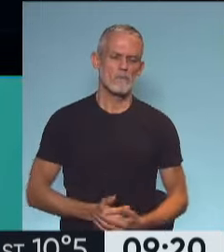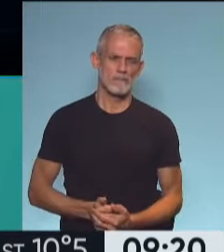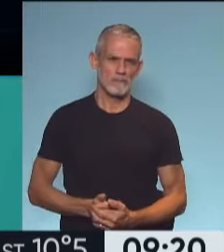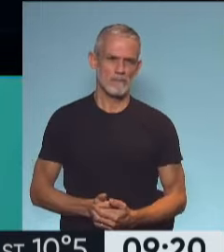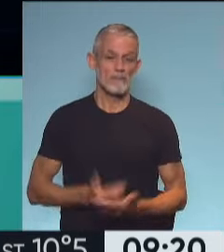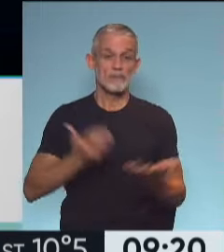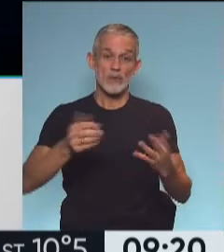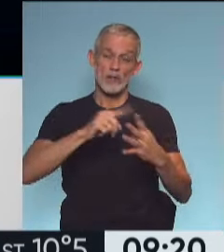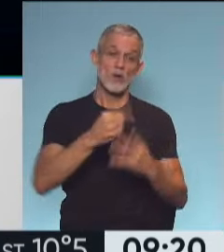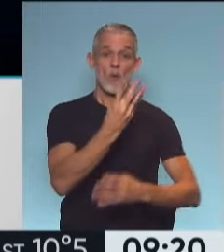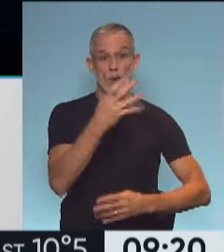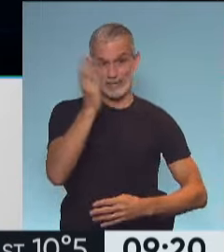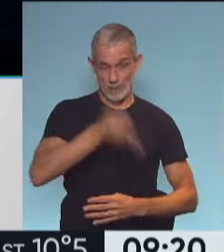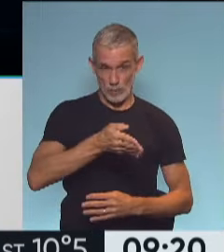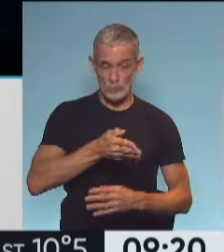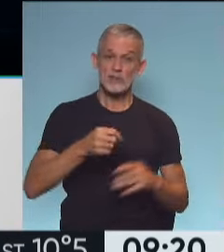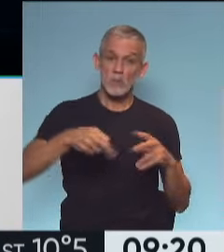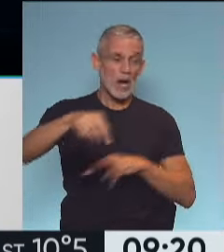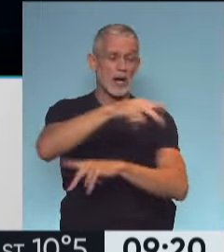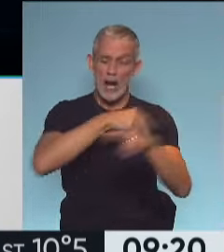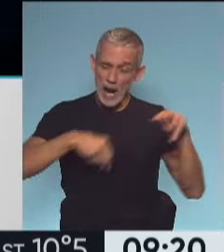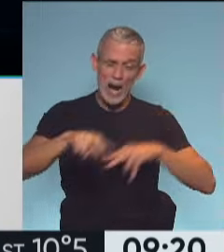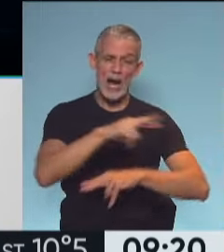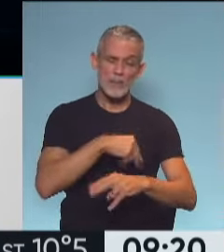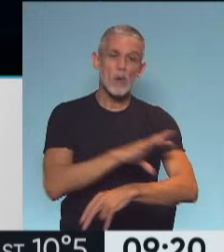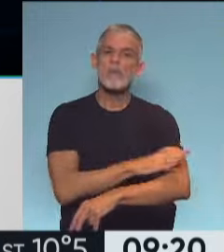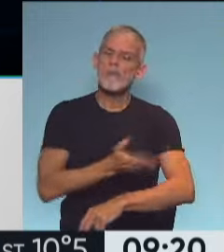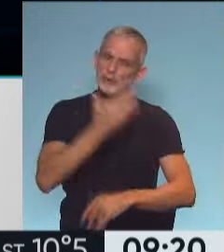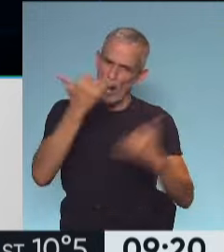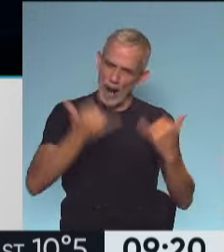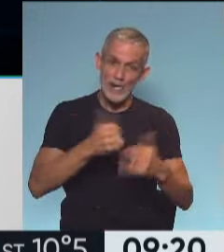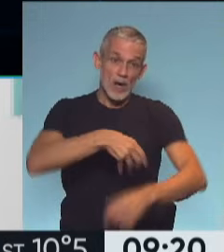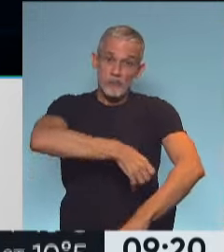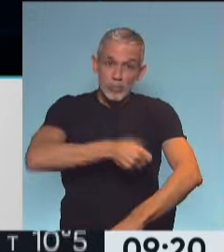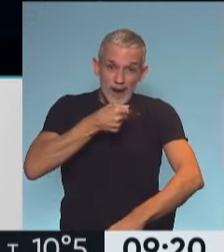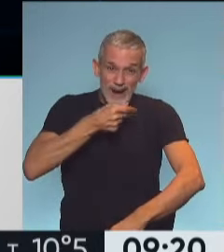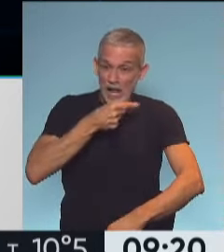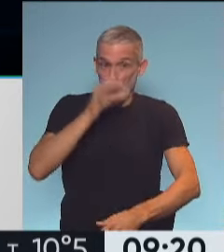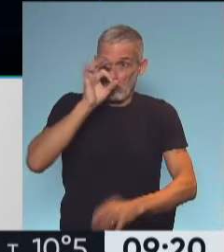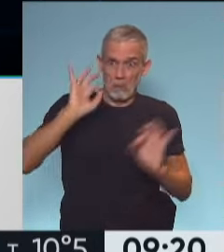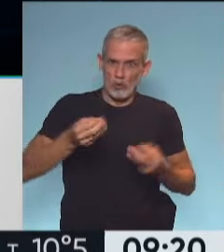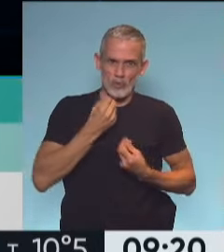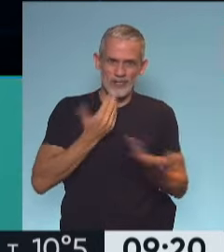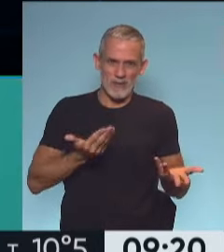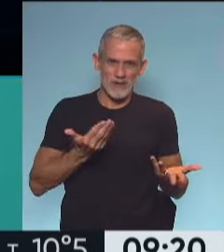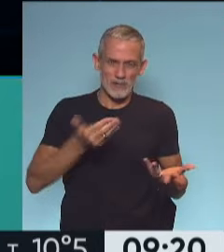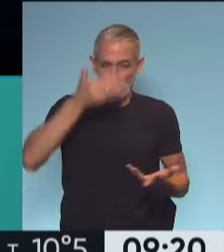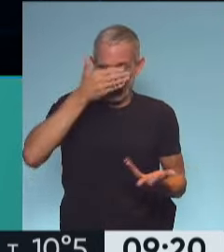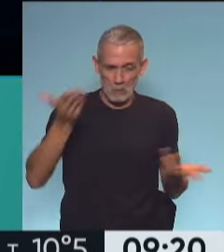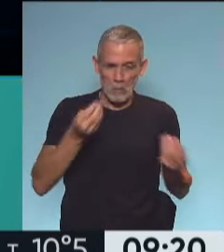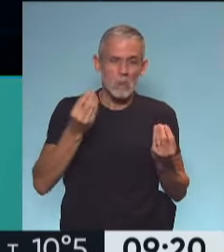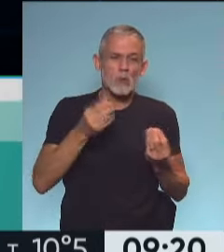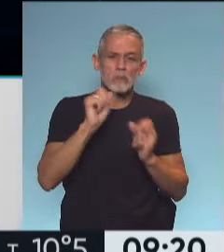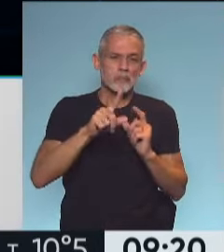O sea, cuatro de cada diez personas que andan caminando, como te dije anteriormente, son hipertensas. Si no se toman la presión, nunca van a saber que son hipertensos por las